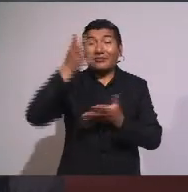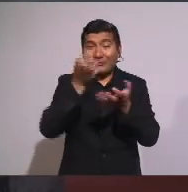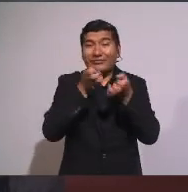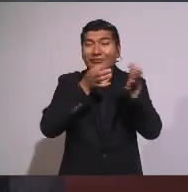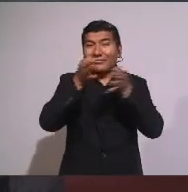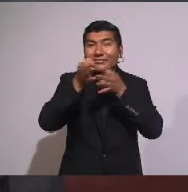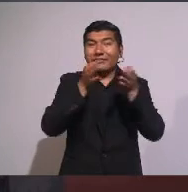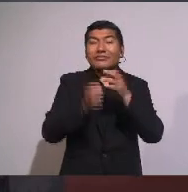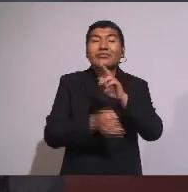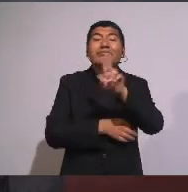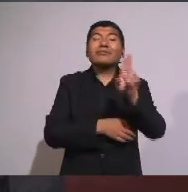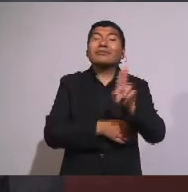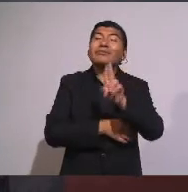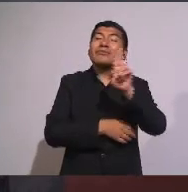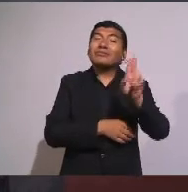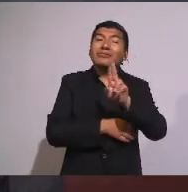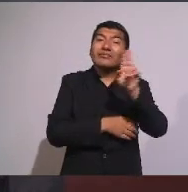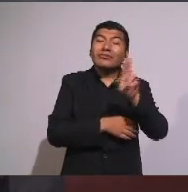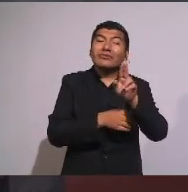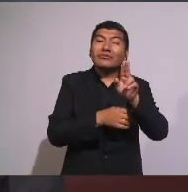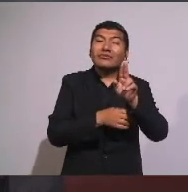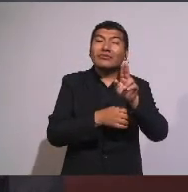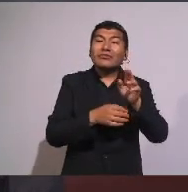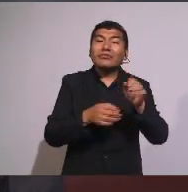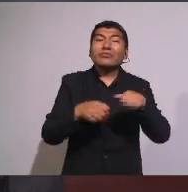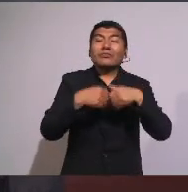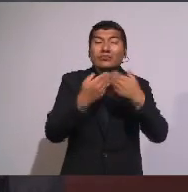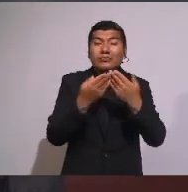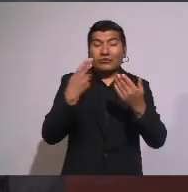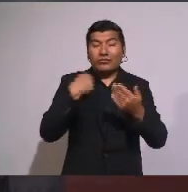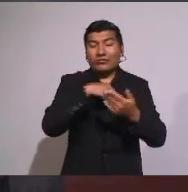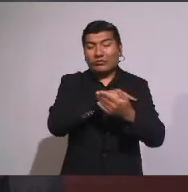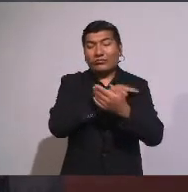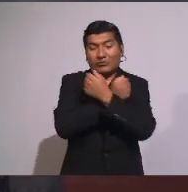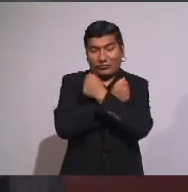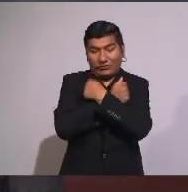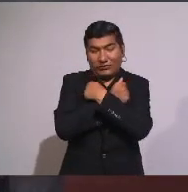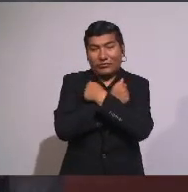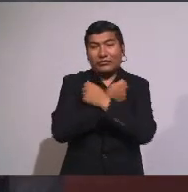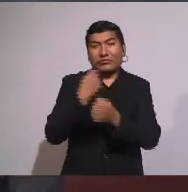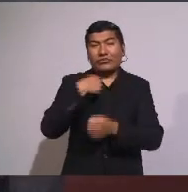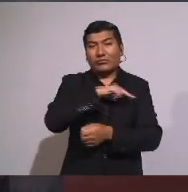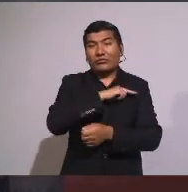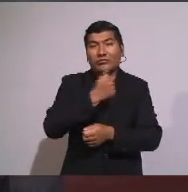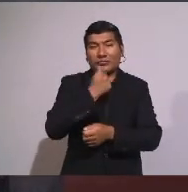que Usemos La medida Con que nos amamos A nosotros mismos